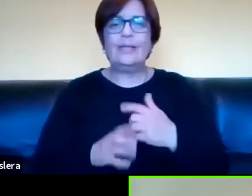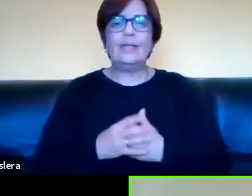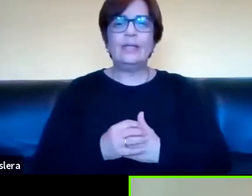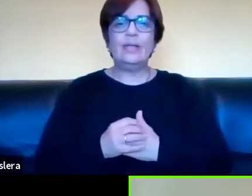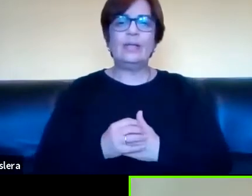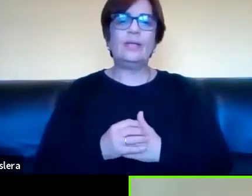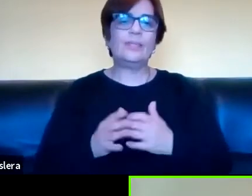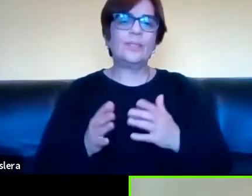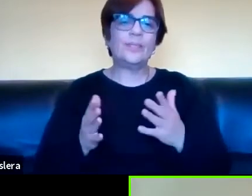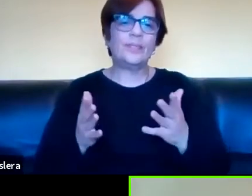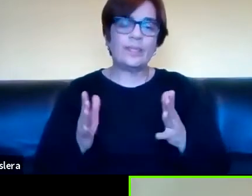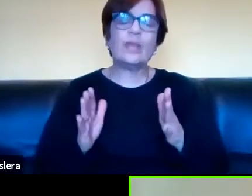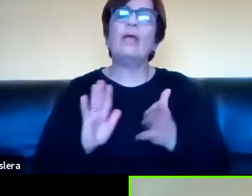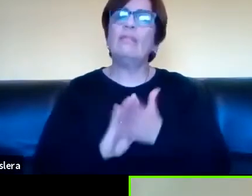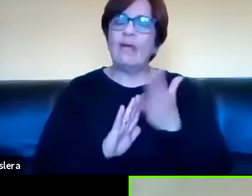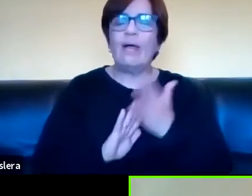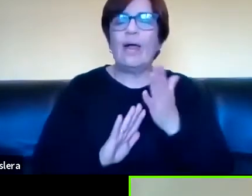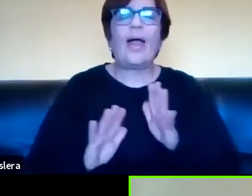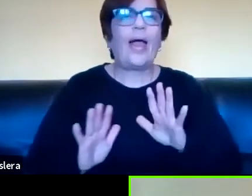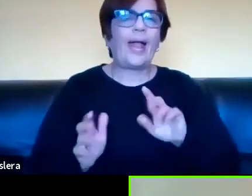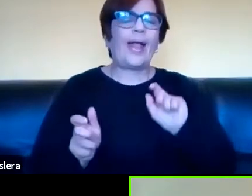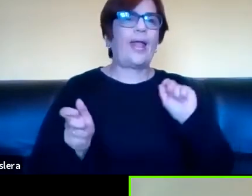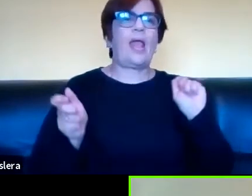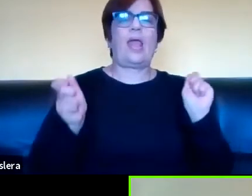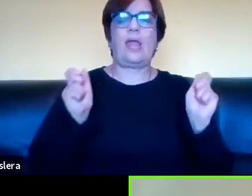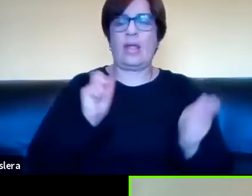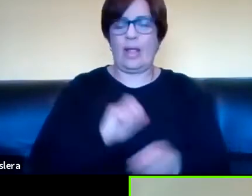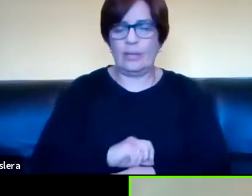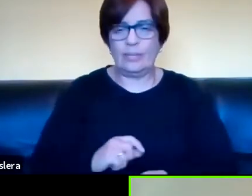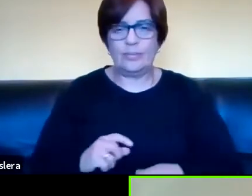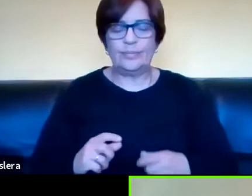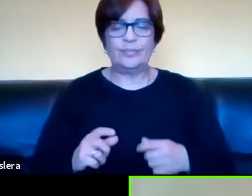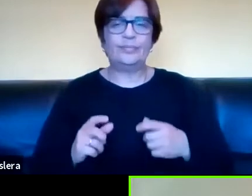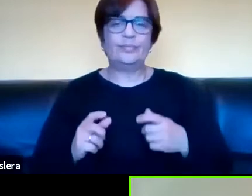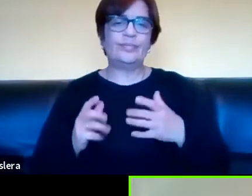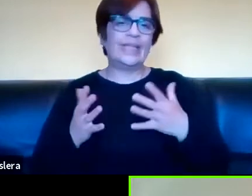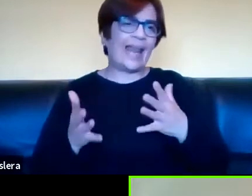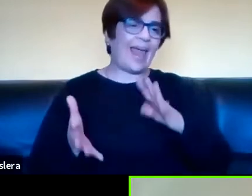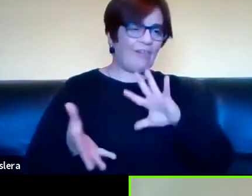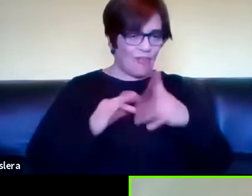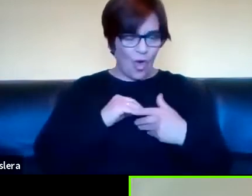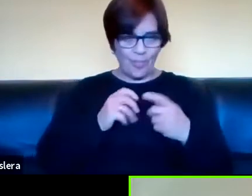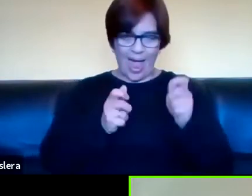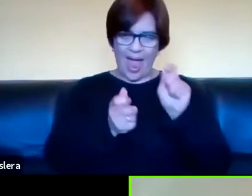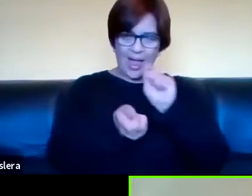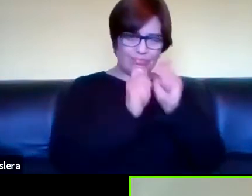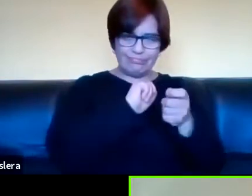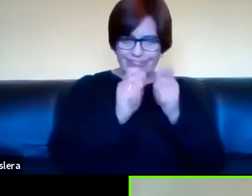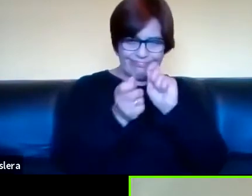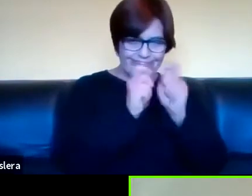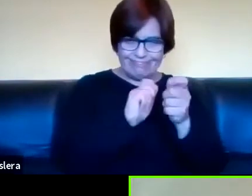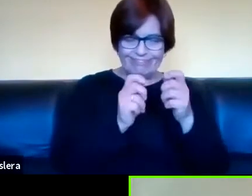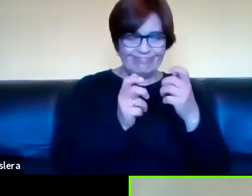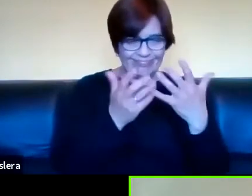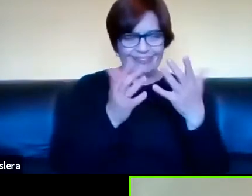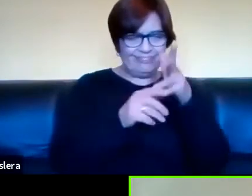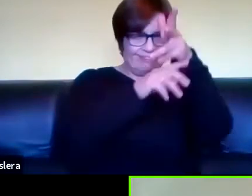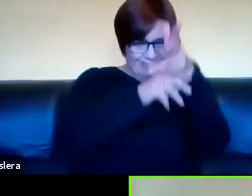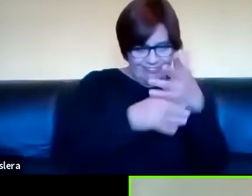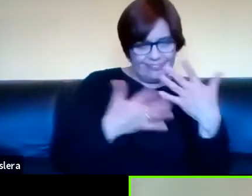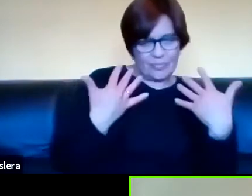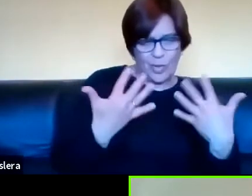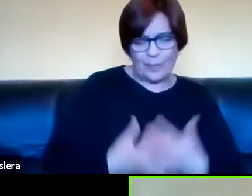va a producir como cambios importantes en la manipulabilidad del texto visograbado